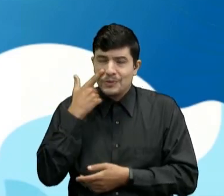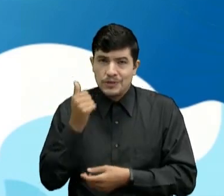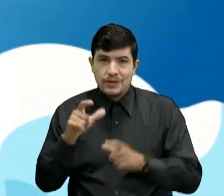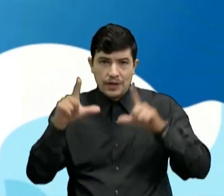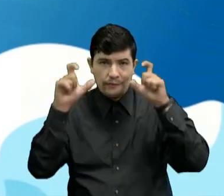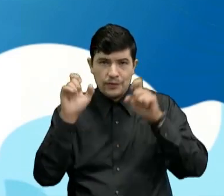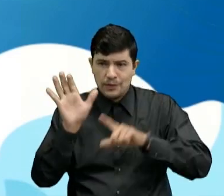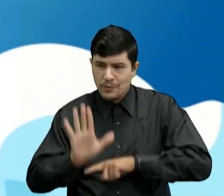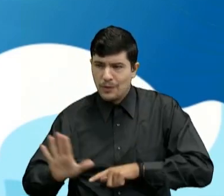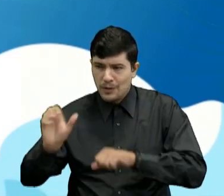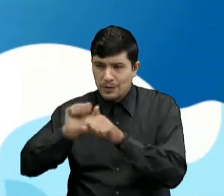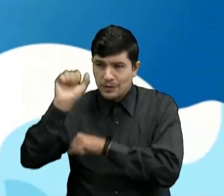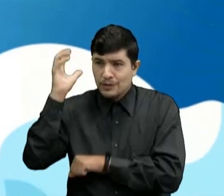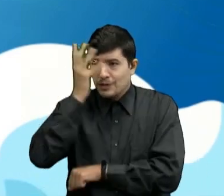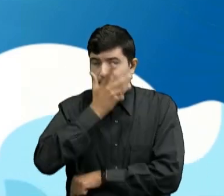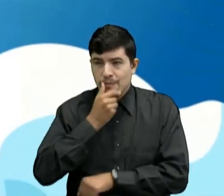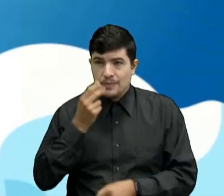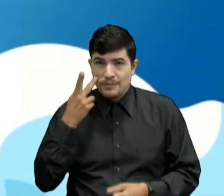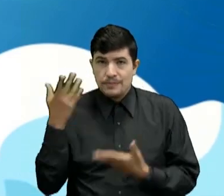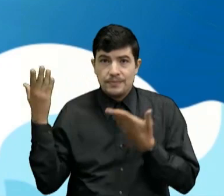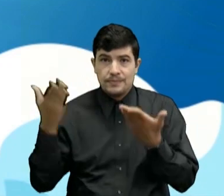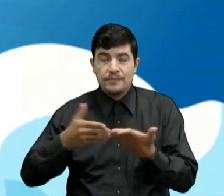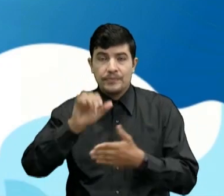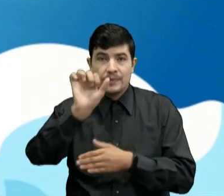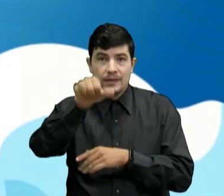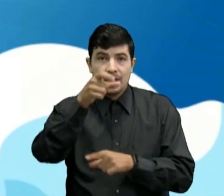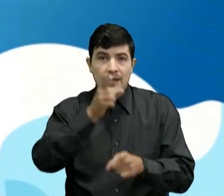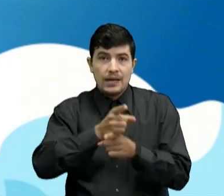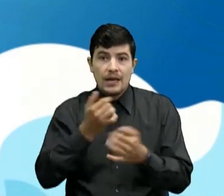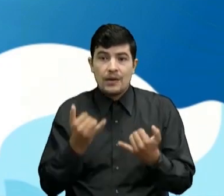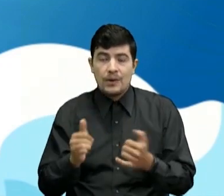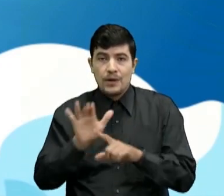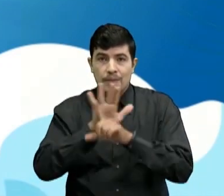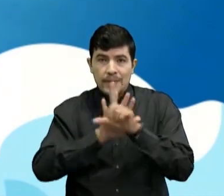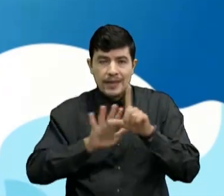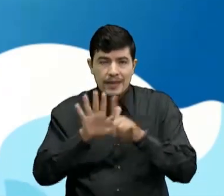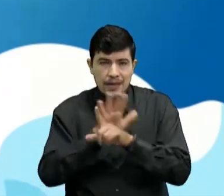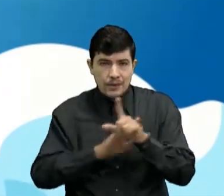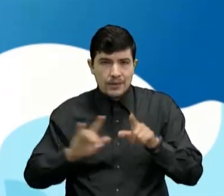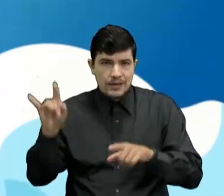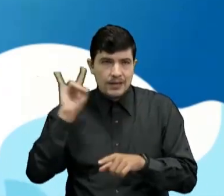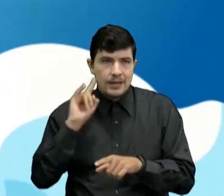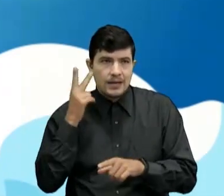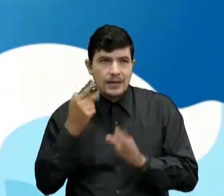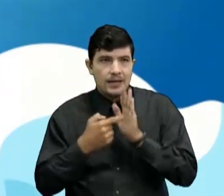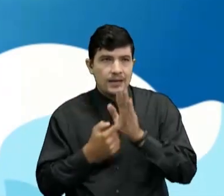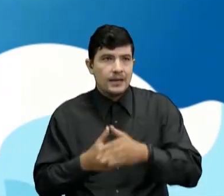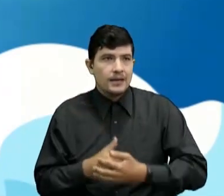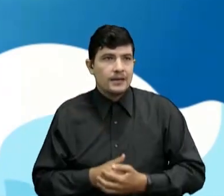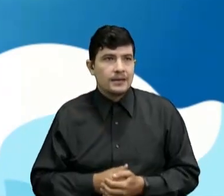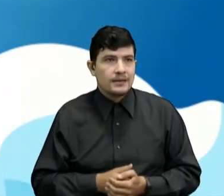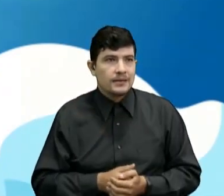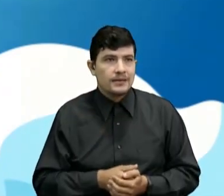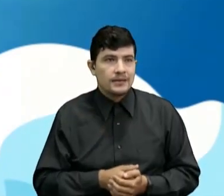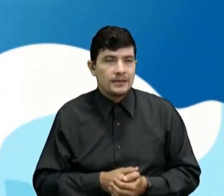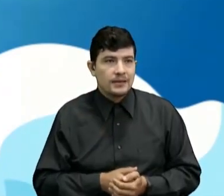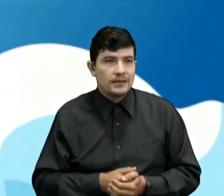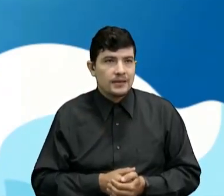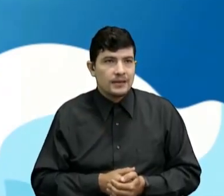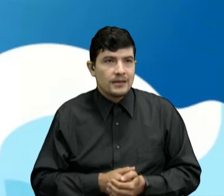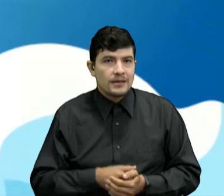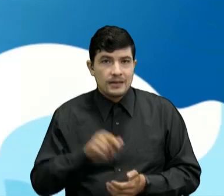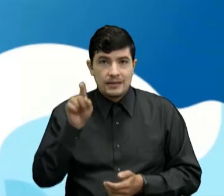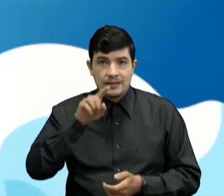fotico Y ese mapa Tan hermoso Mi amor Tenemos por allí También un videito Vamos a escuchar Yo soy Conmenares El mío